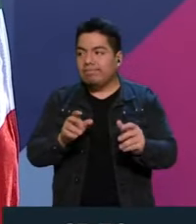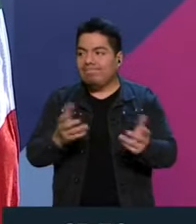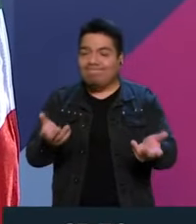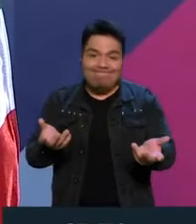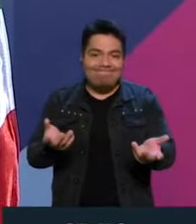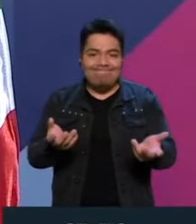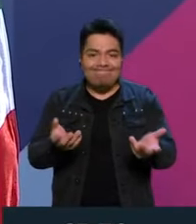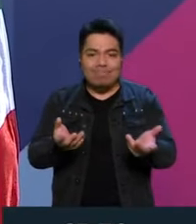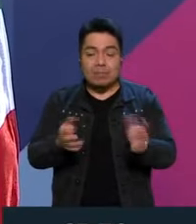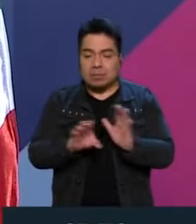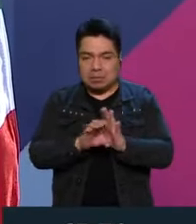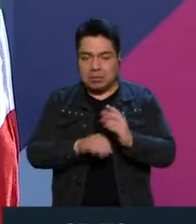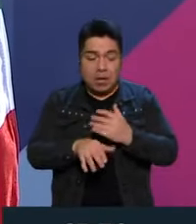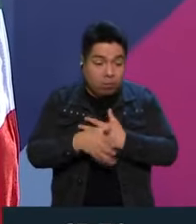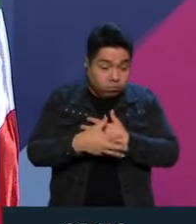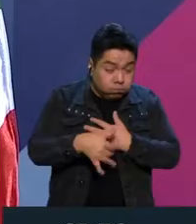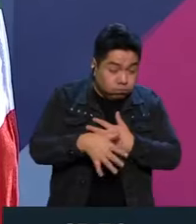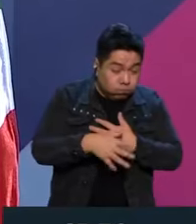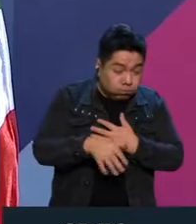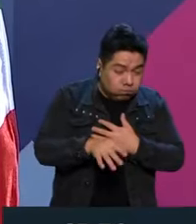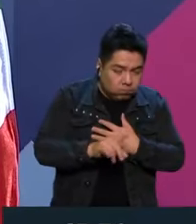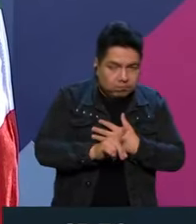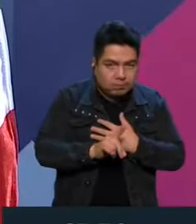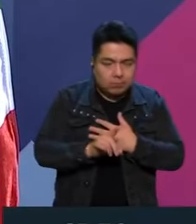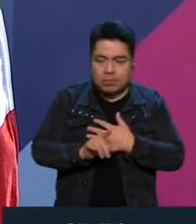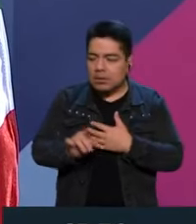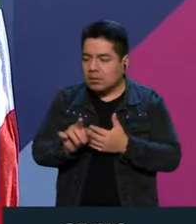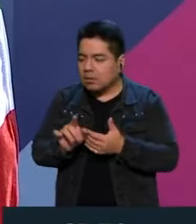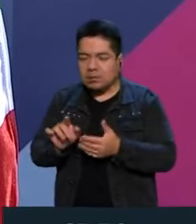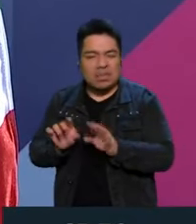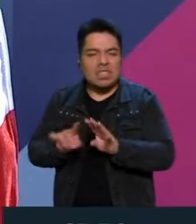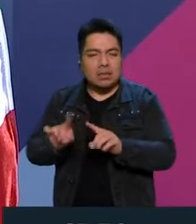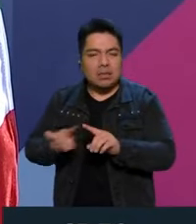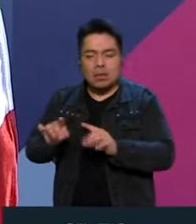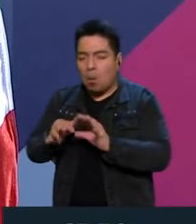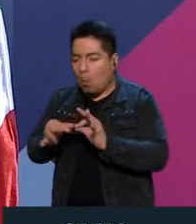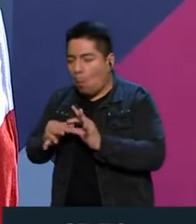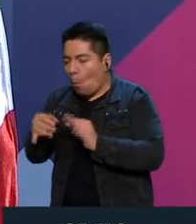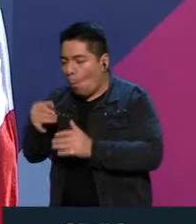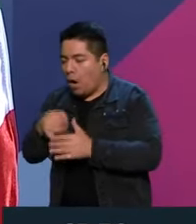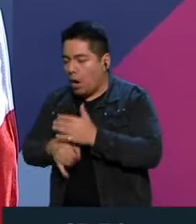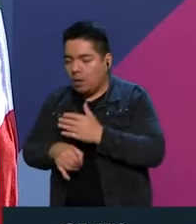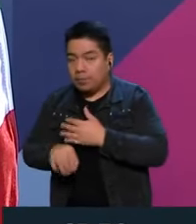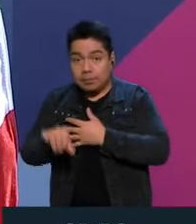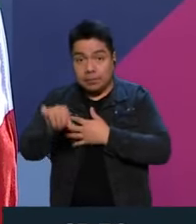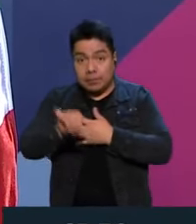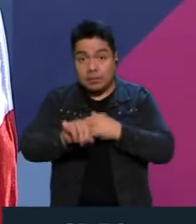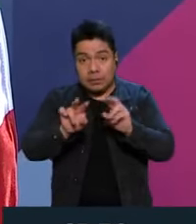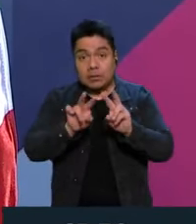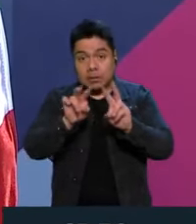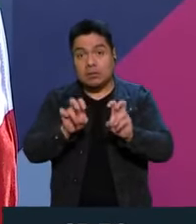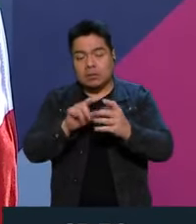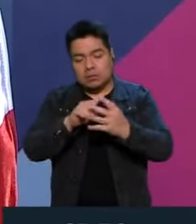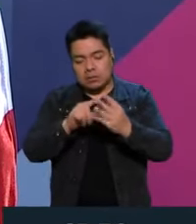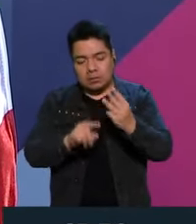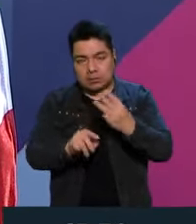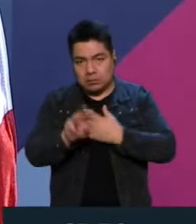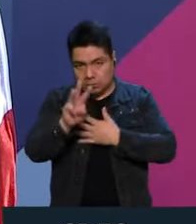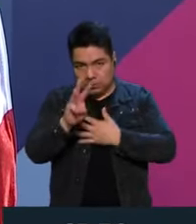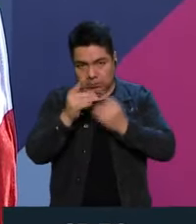por buscarla, sino por la limpieza. Y el tema de hoy es recomendar tres